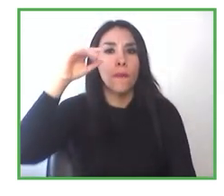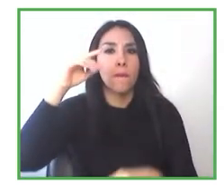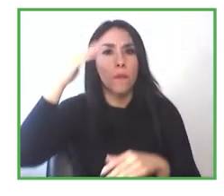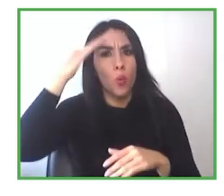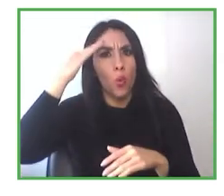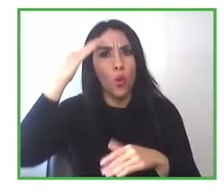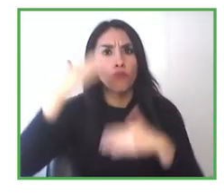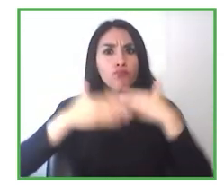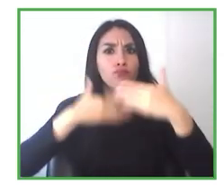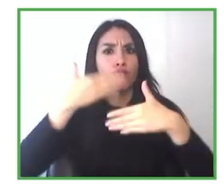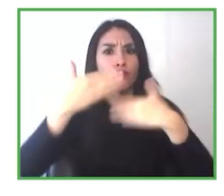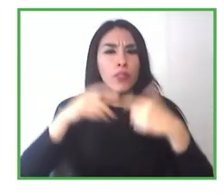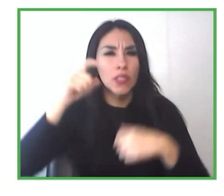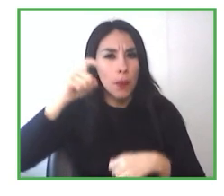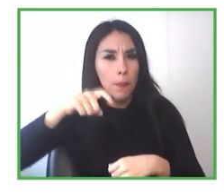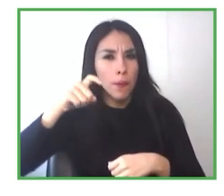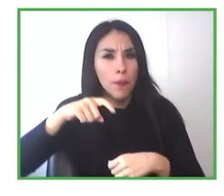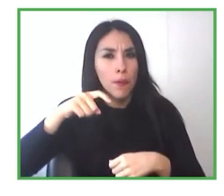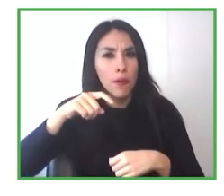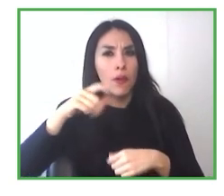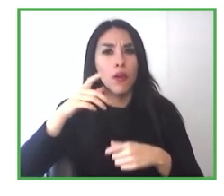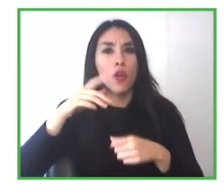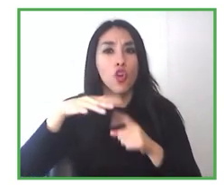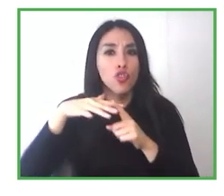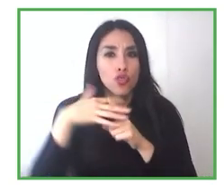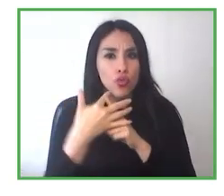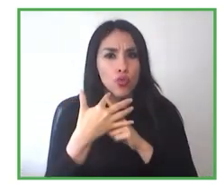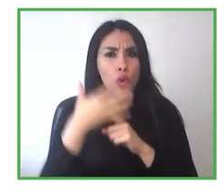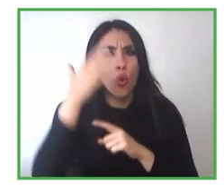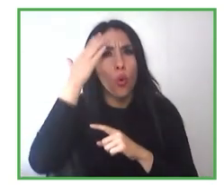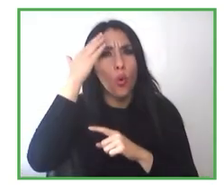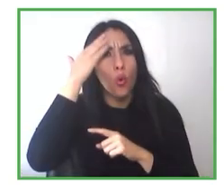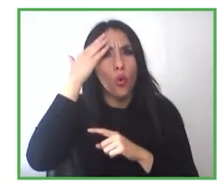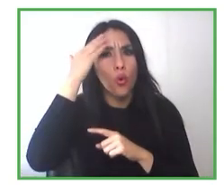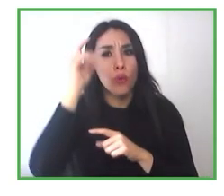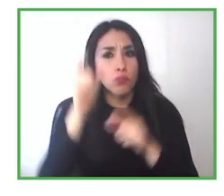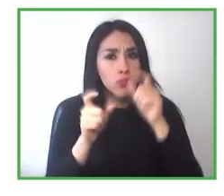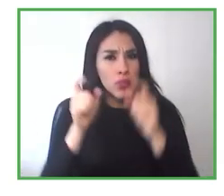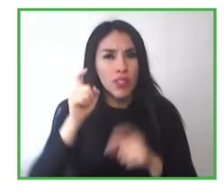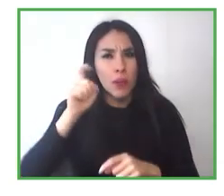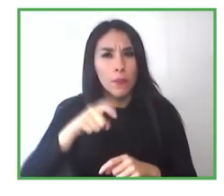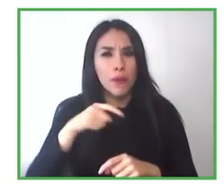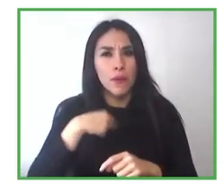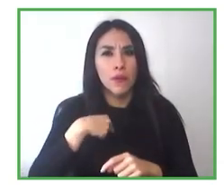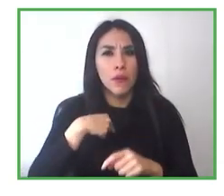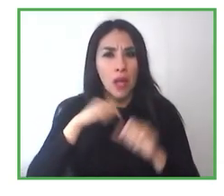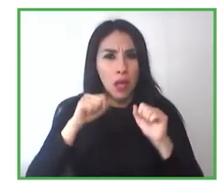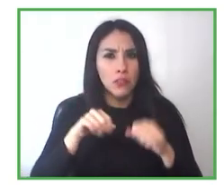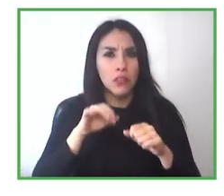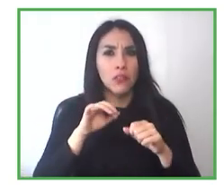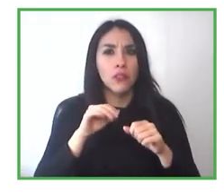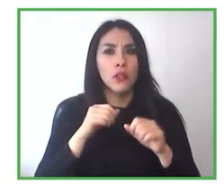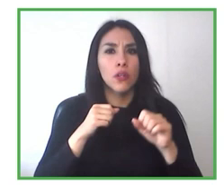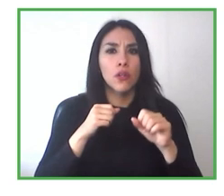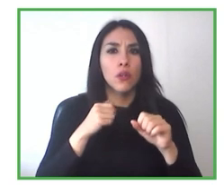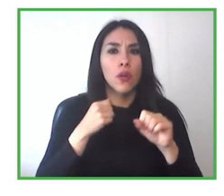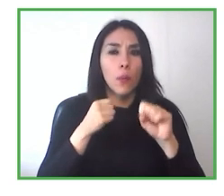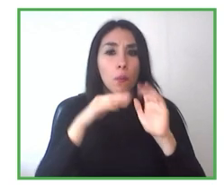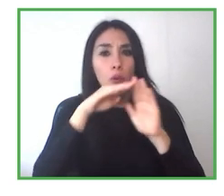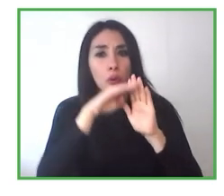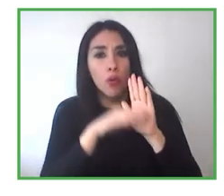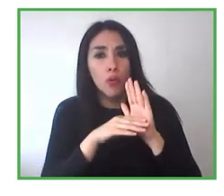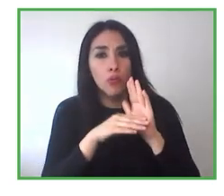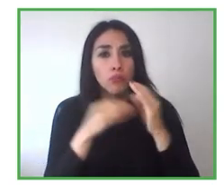El modelo y en el programa de apoyo con empleo, creo que es importante el gran desafío que tienen todos los países, y por eso es